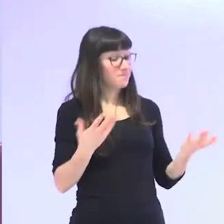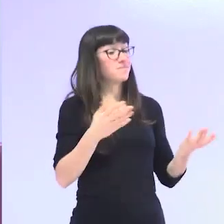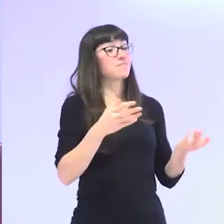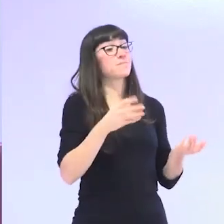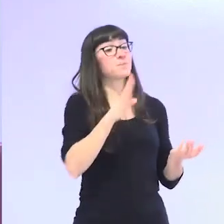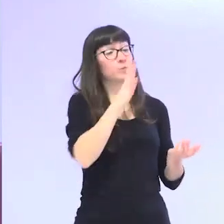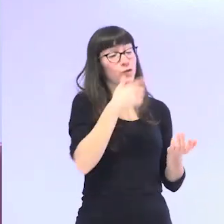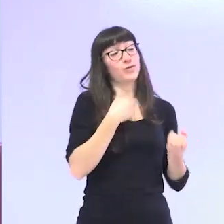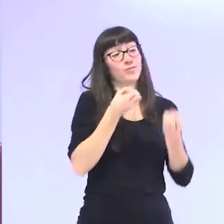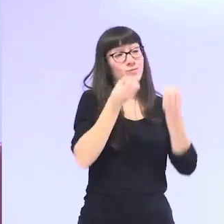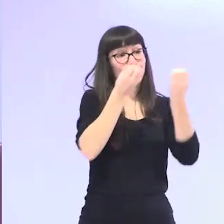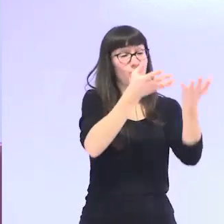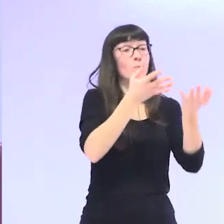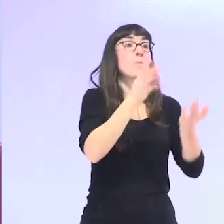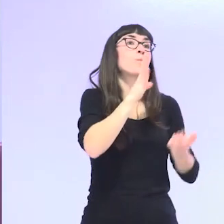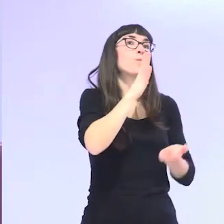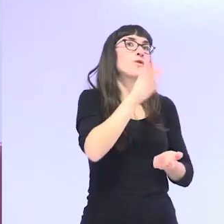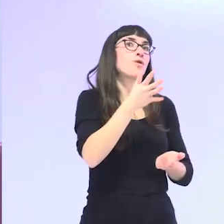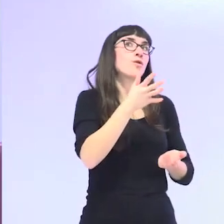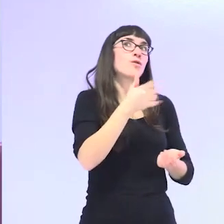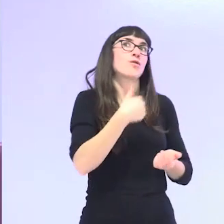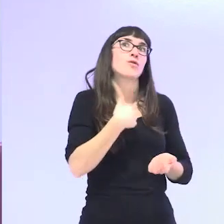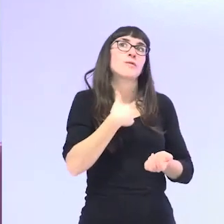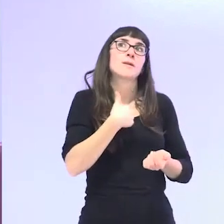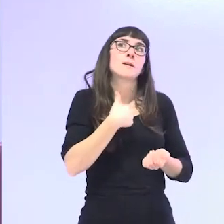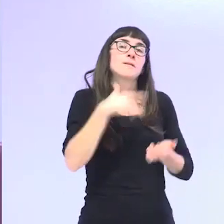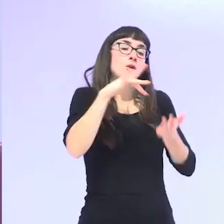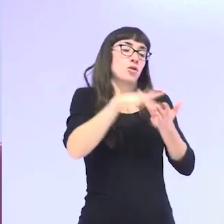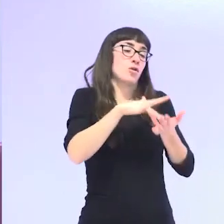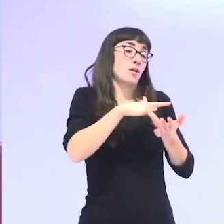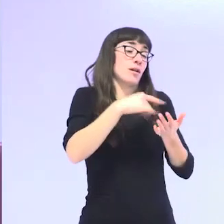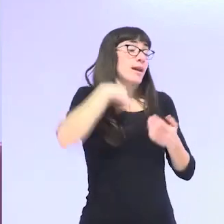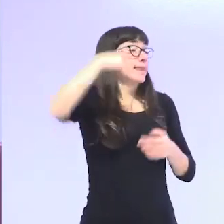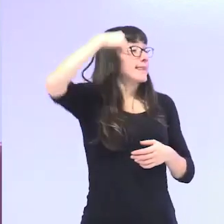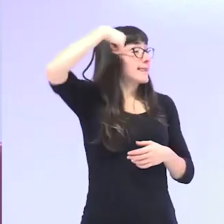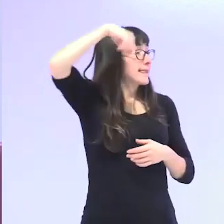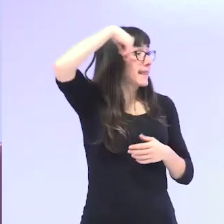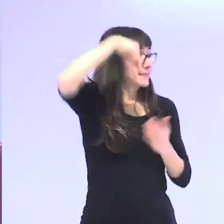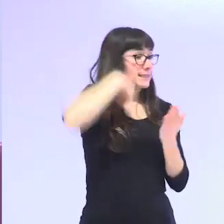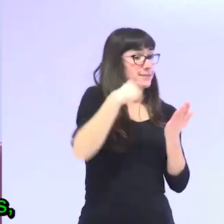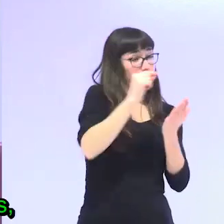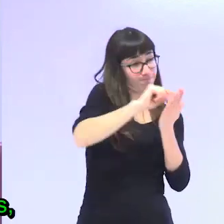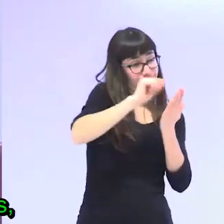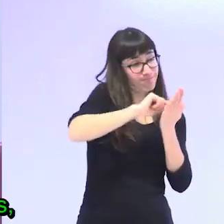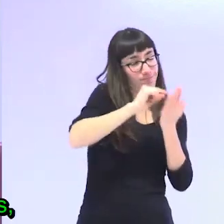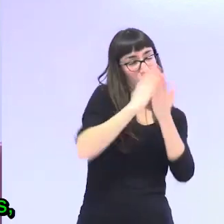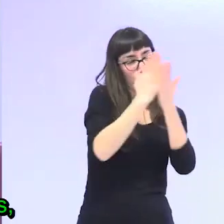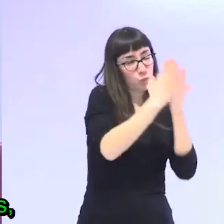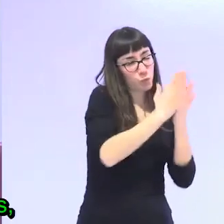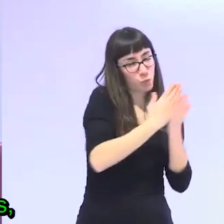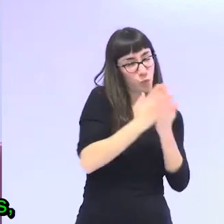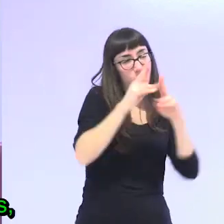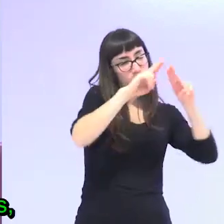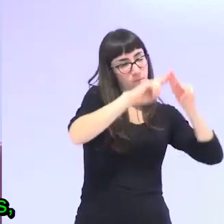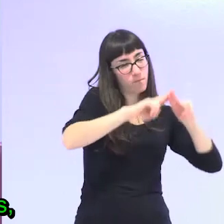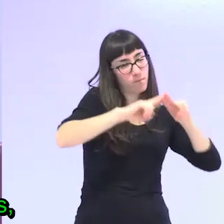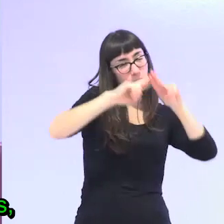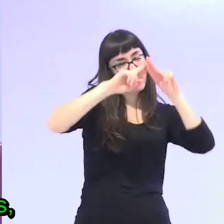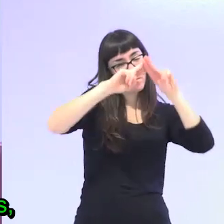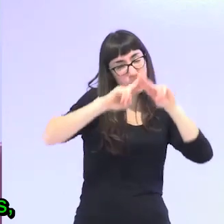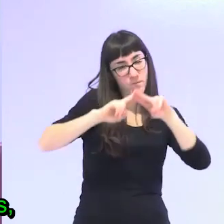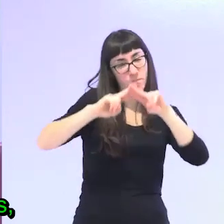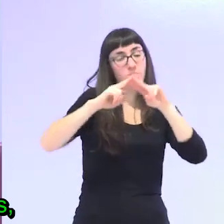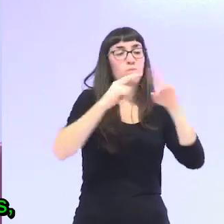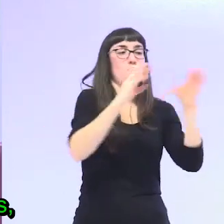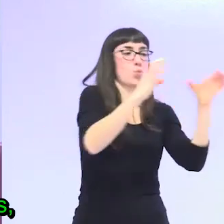esto pues porque cuando yo en el estudio en mi tesis me hice varios